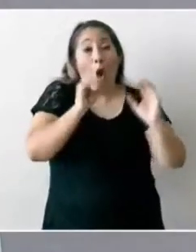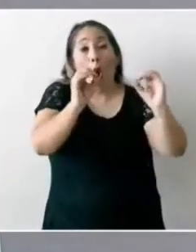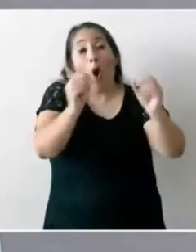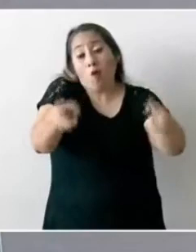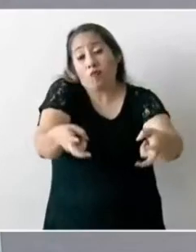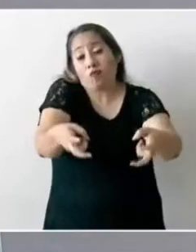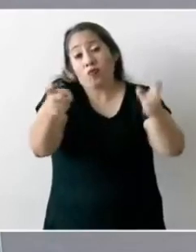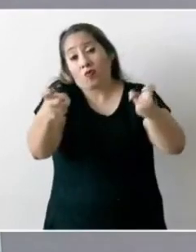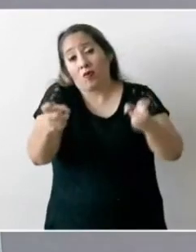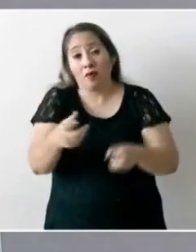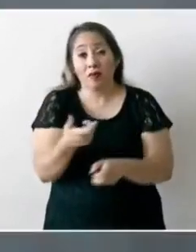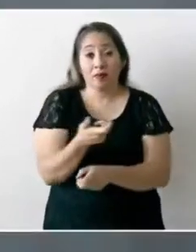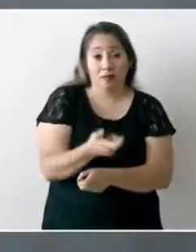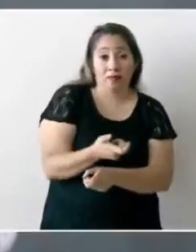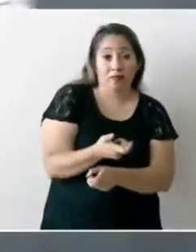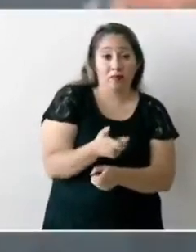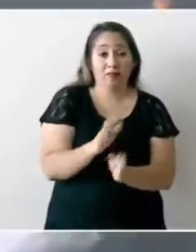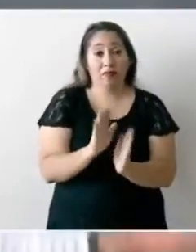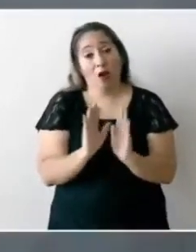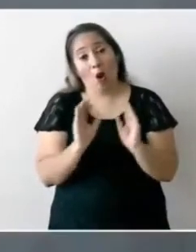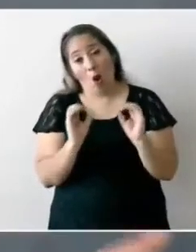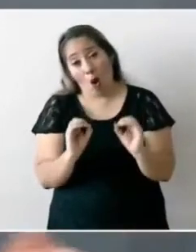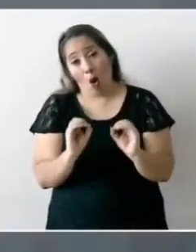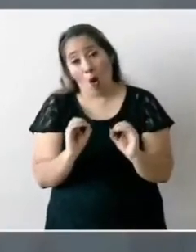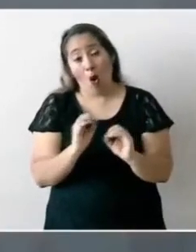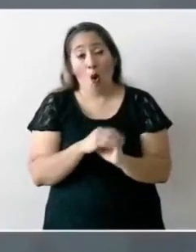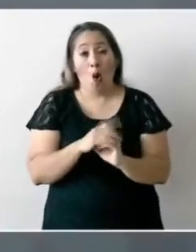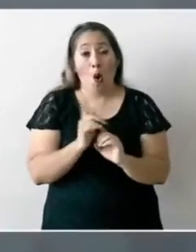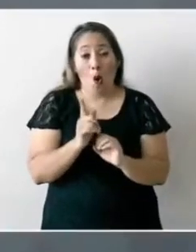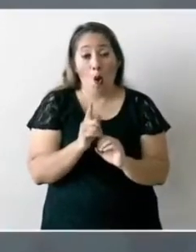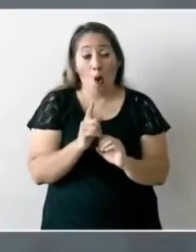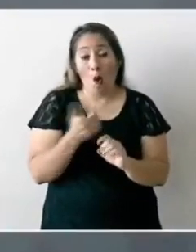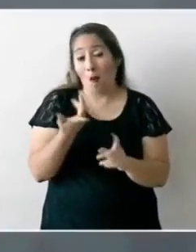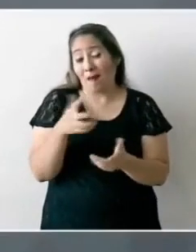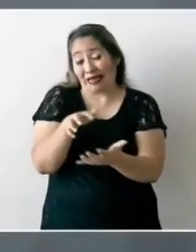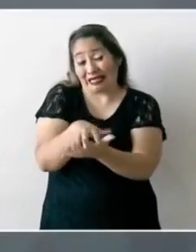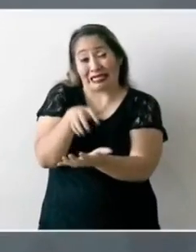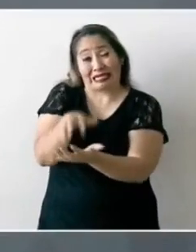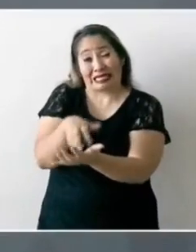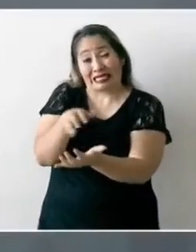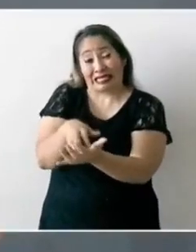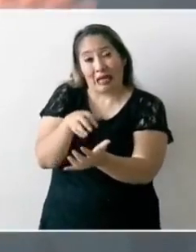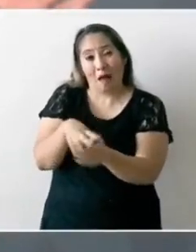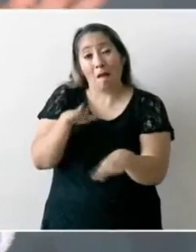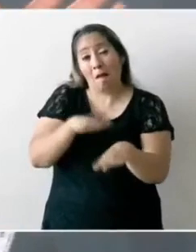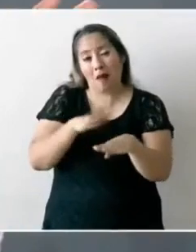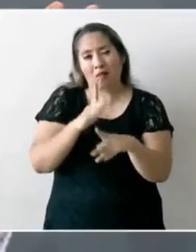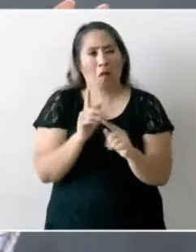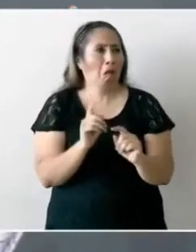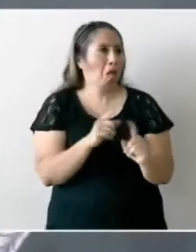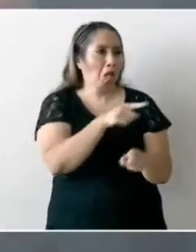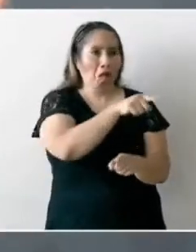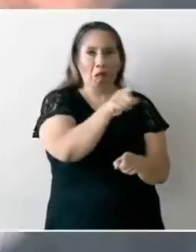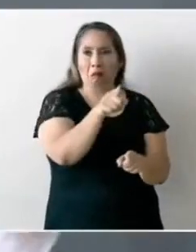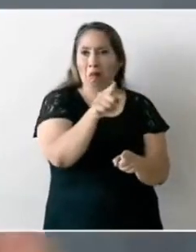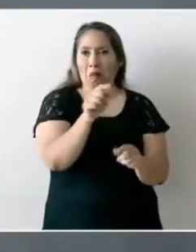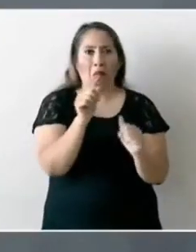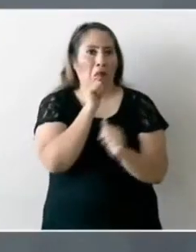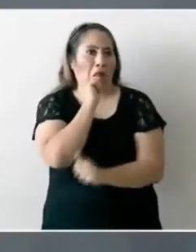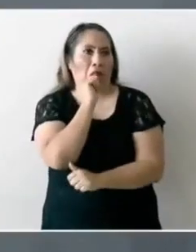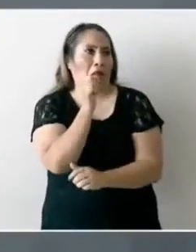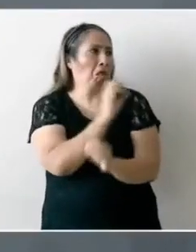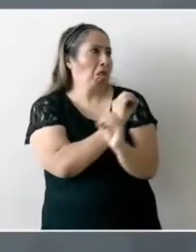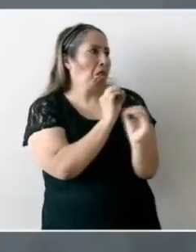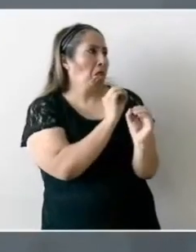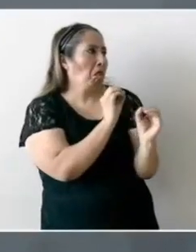el dinero o cobraban más de la cuenta pues a nadie le importaba